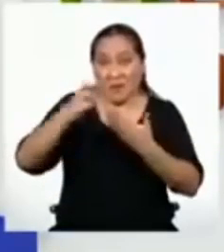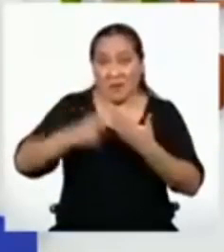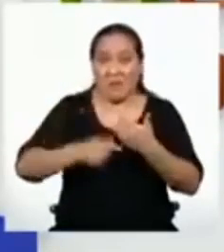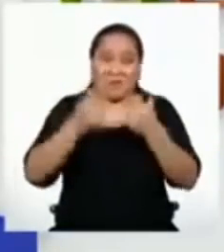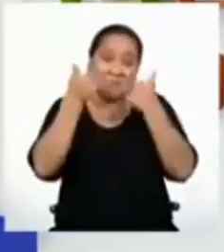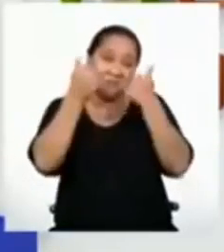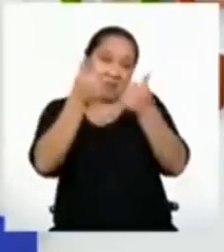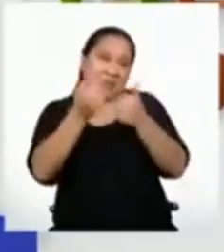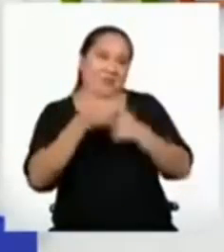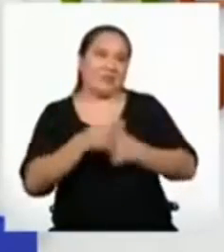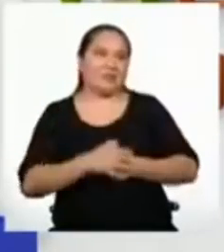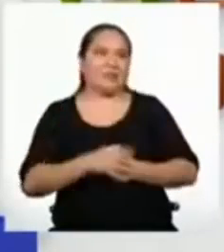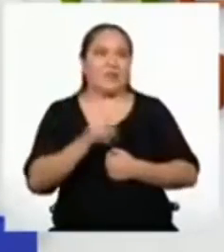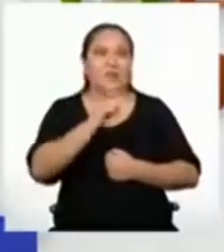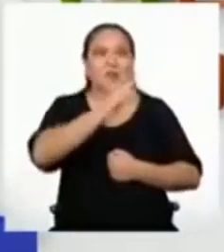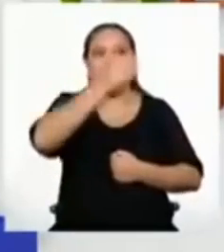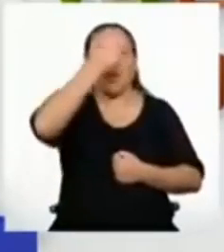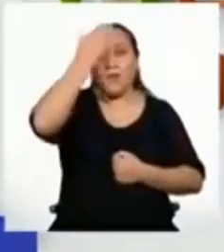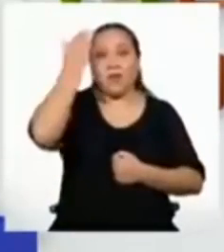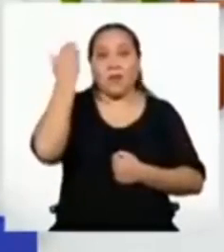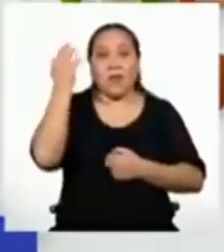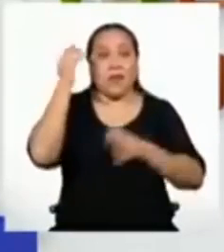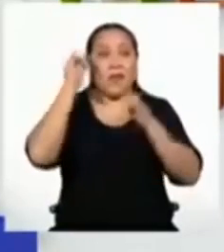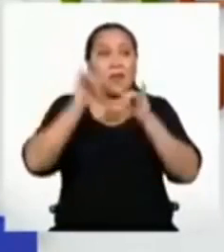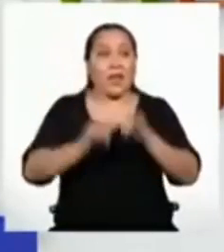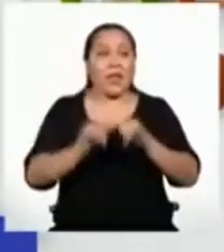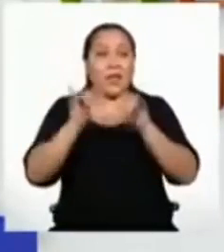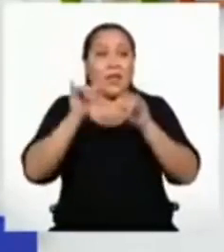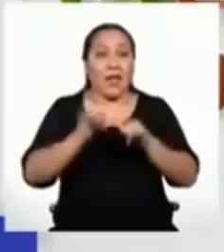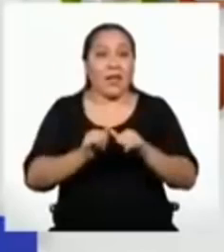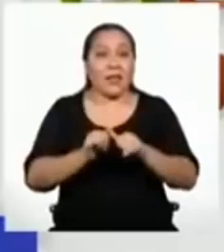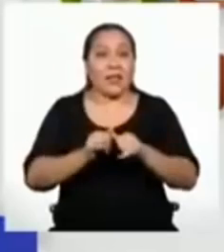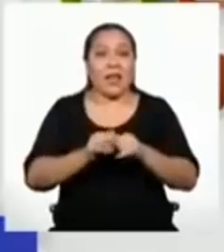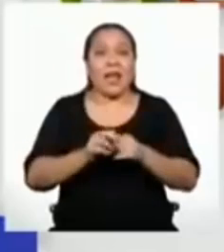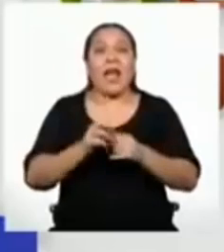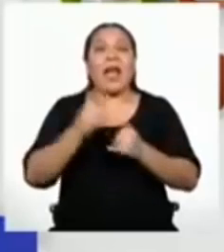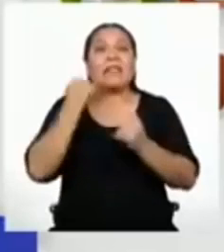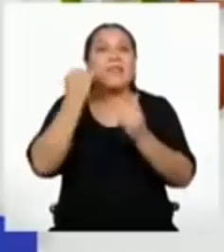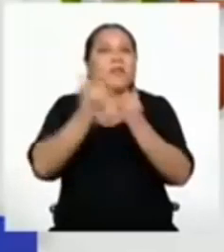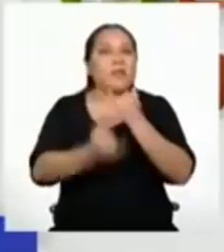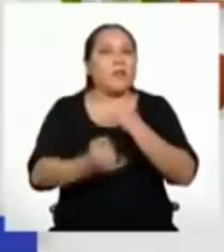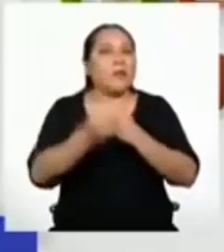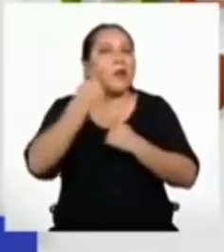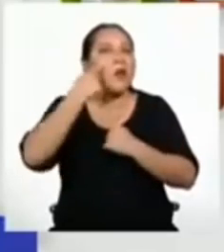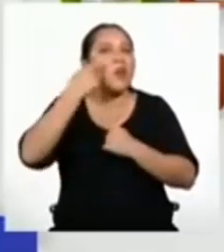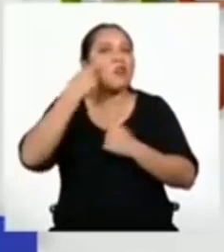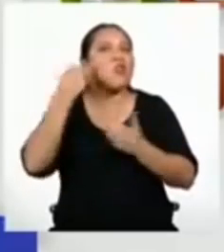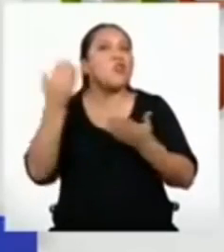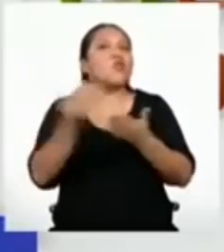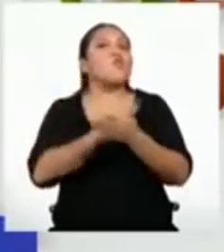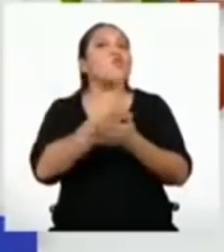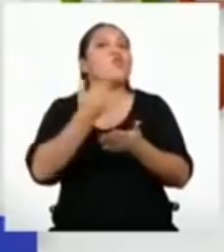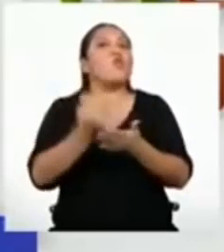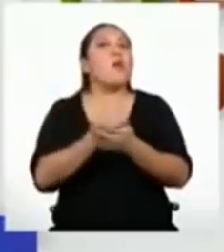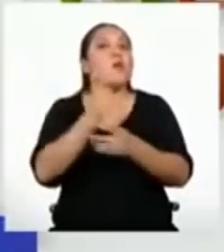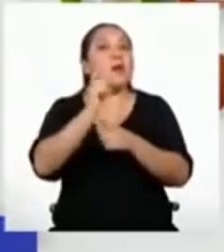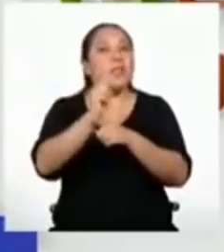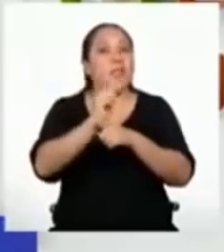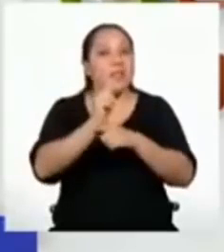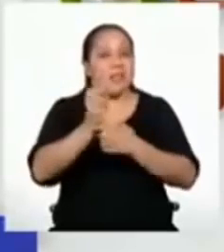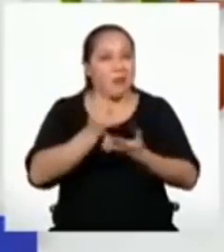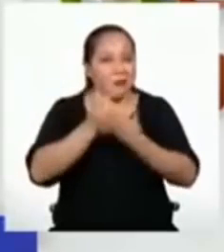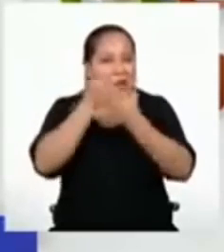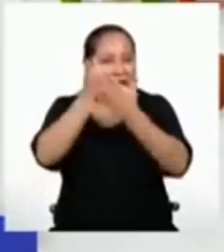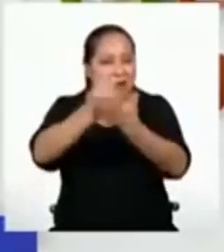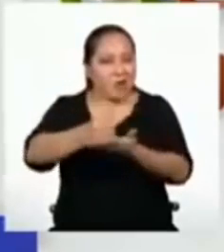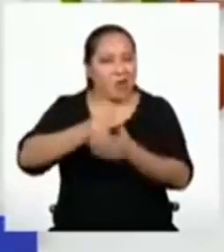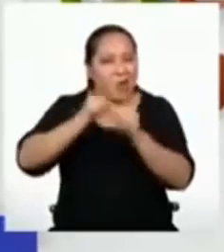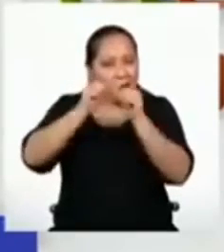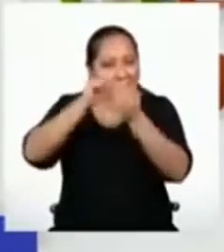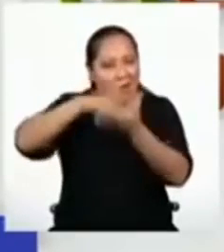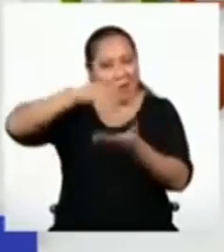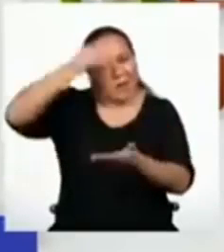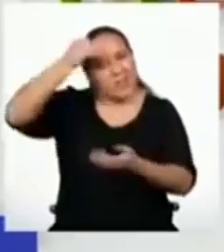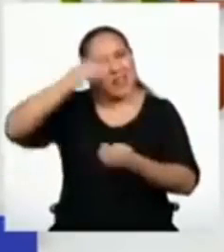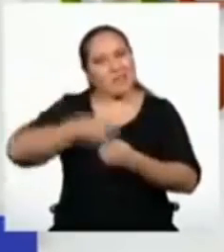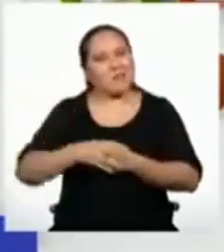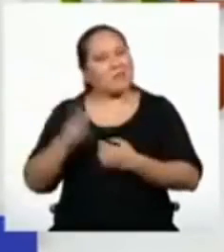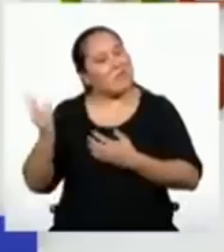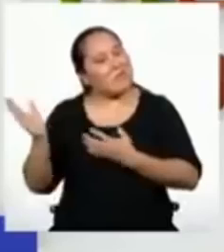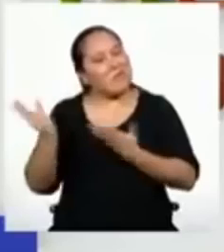¡Buenazo! Y no olvides quedarte hasta el final para que conozcas un nuevo reto que te va a ayudar a seguir aprendiendo.